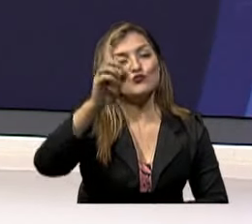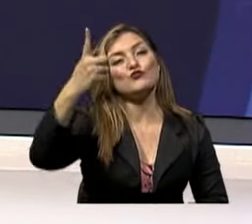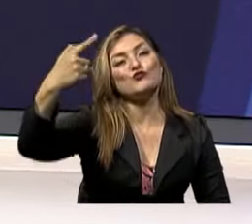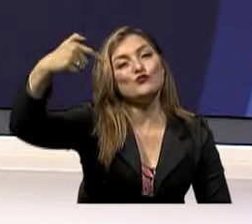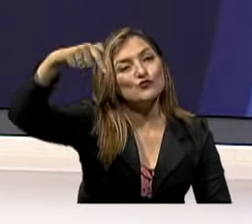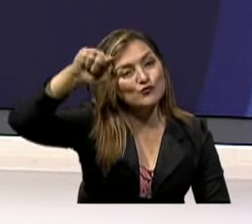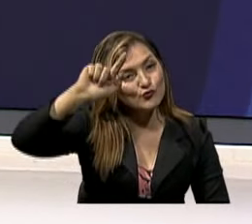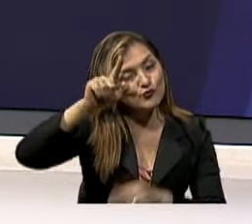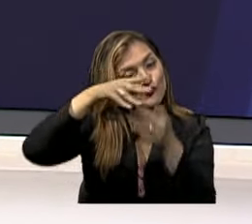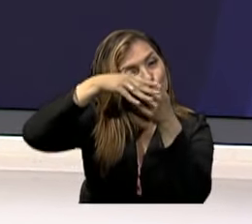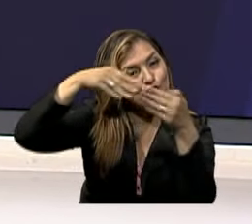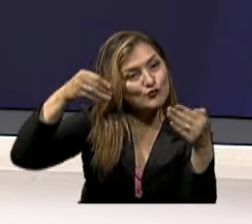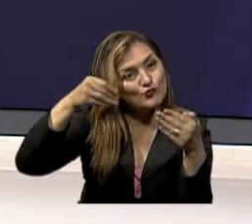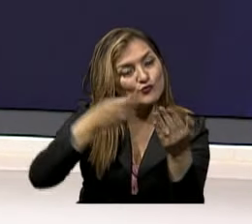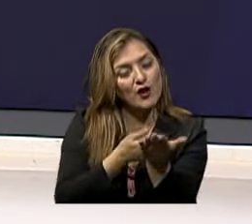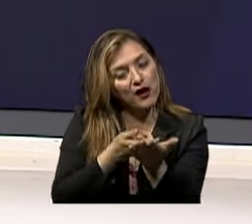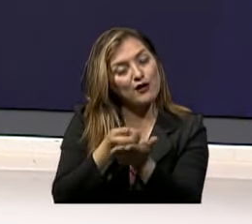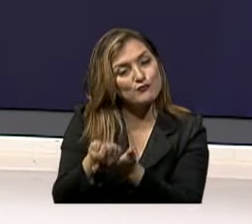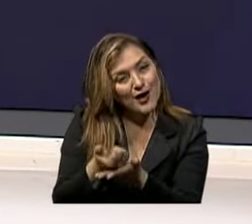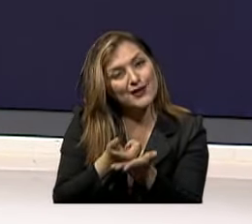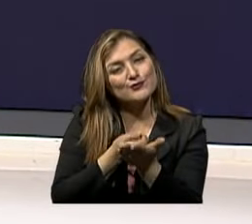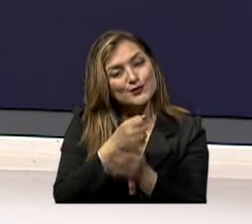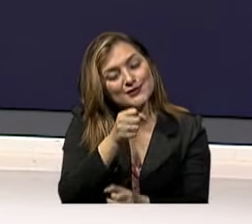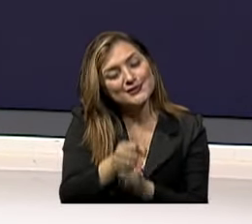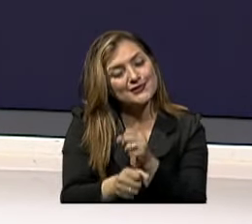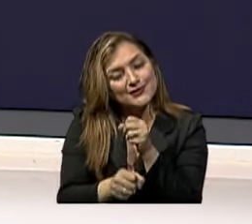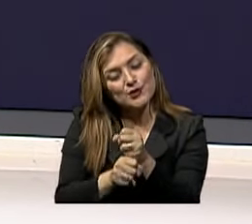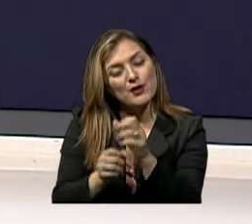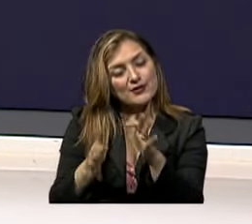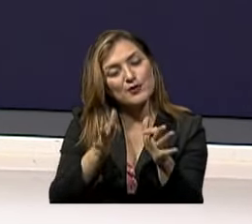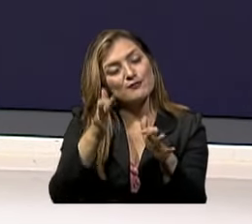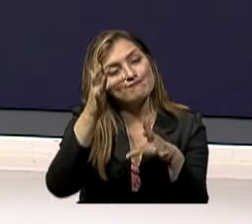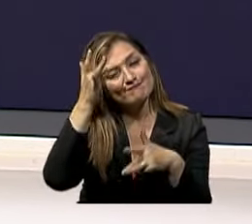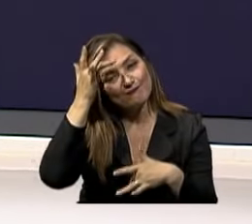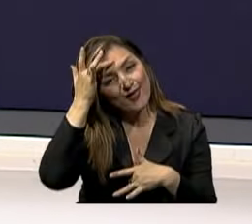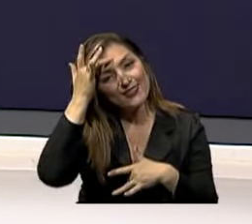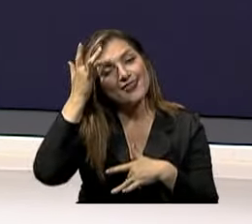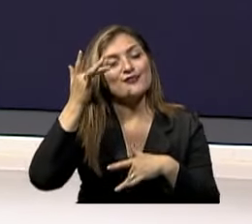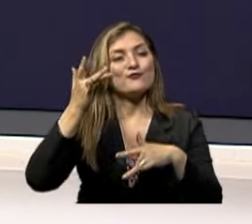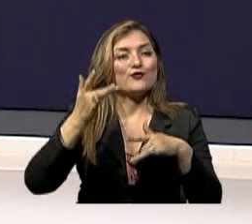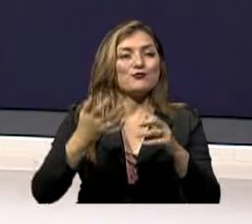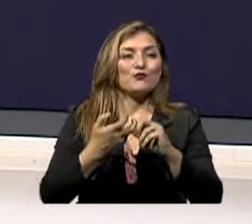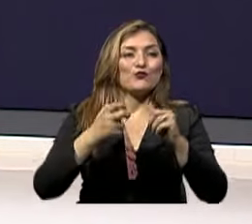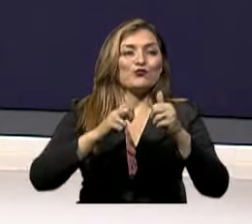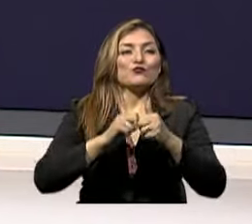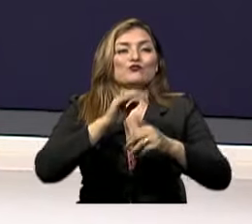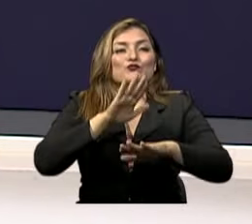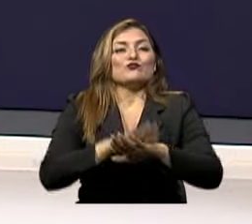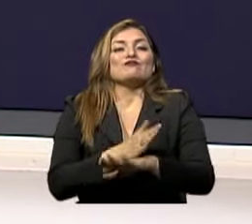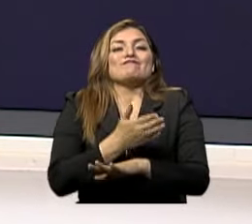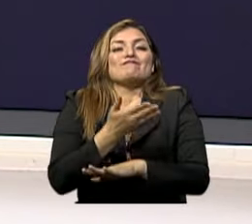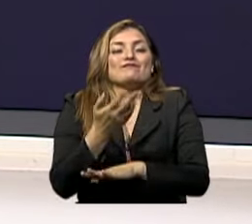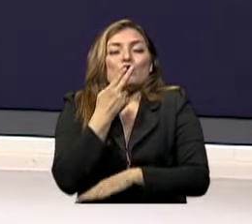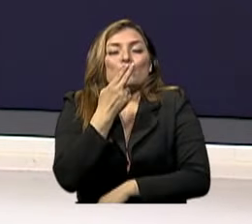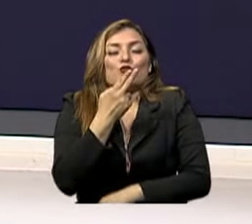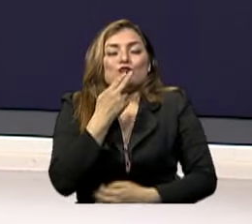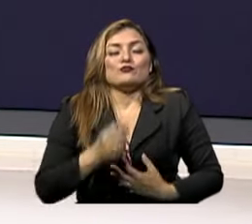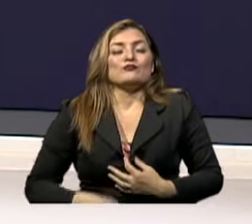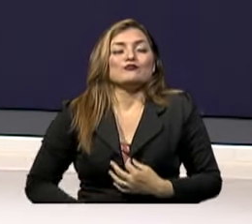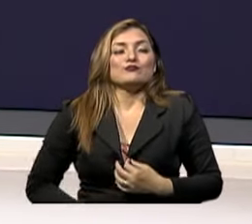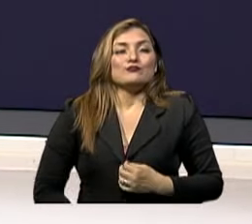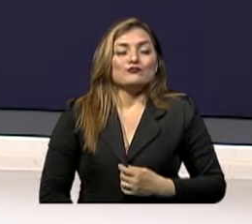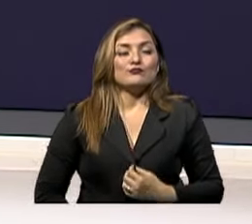de dólares Son gastados cada año para tratar problemas de salud relacionados al consumo